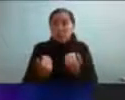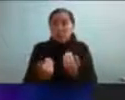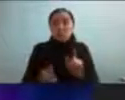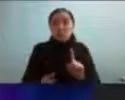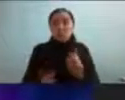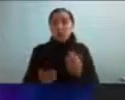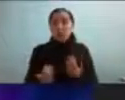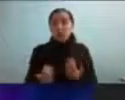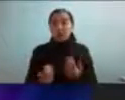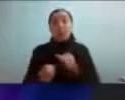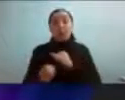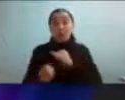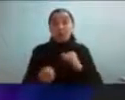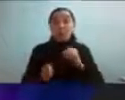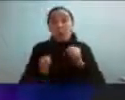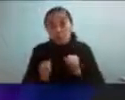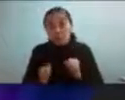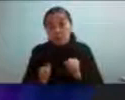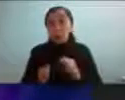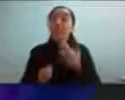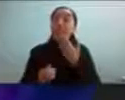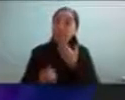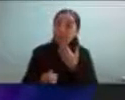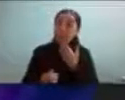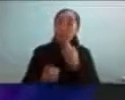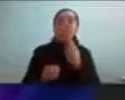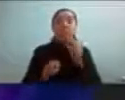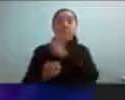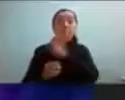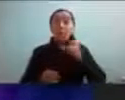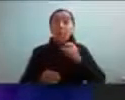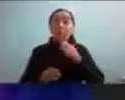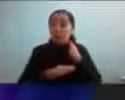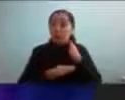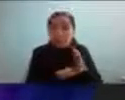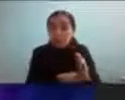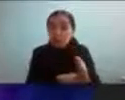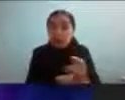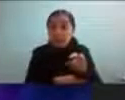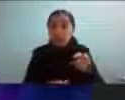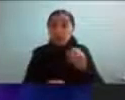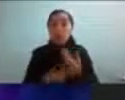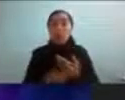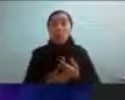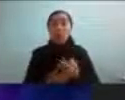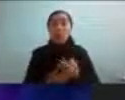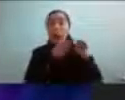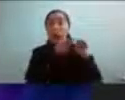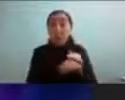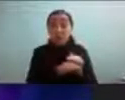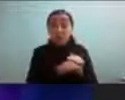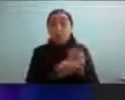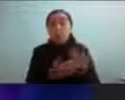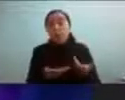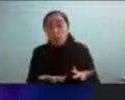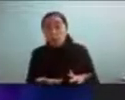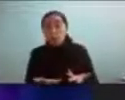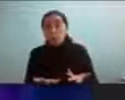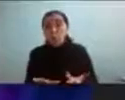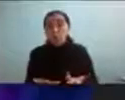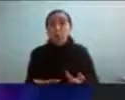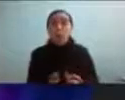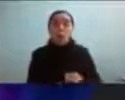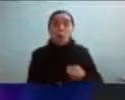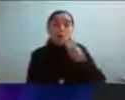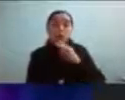aquellas personas que no han tenido acceso a consultas o apoyo o han tenido acceso a apoyos o consultas inadecuadas